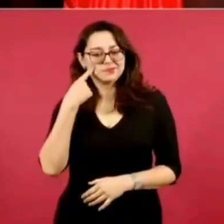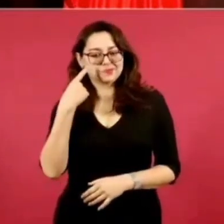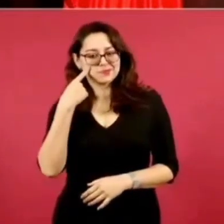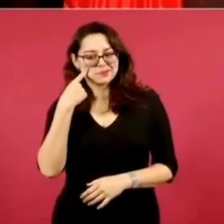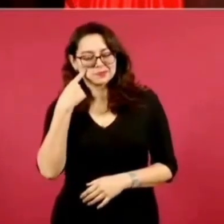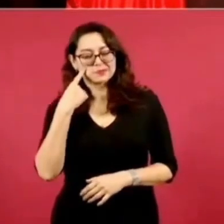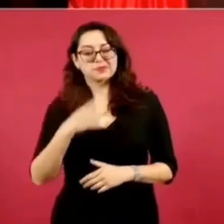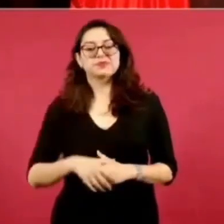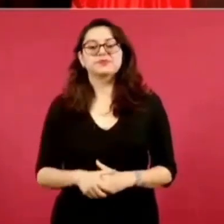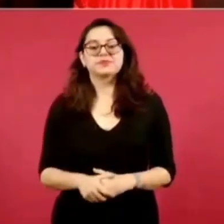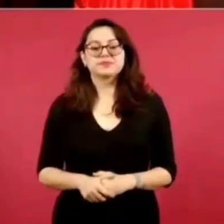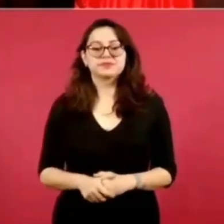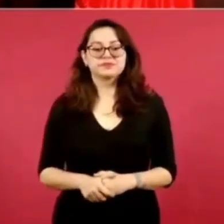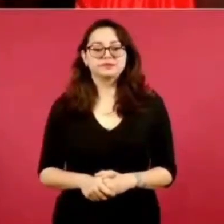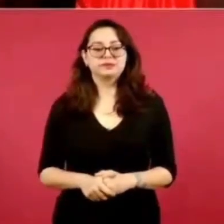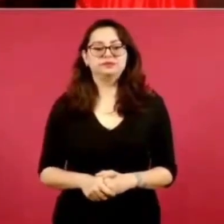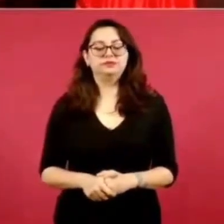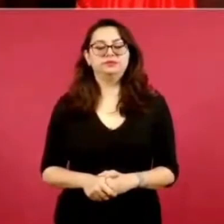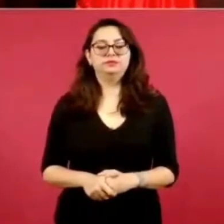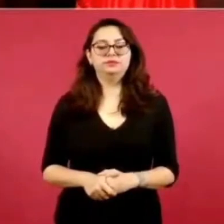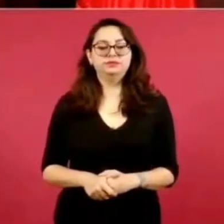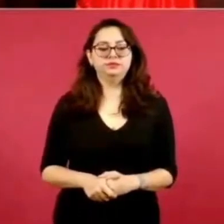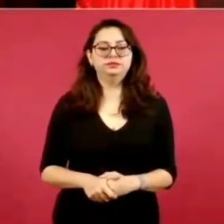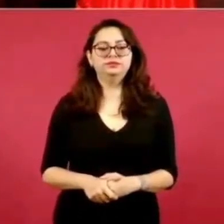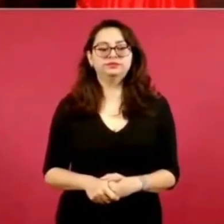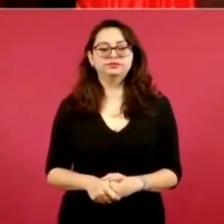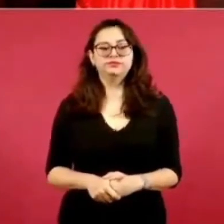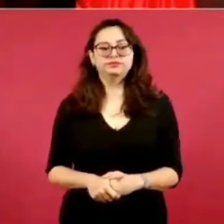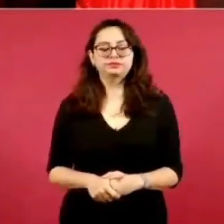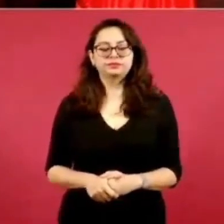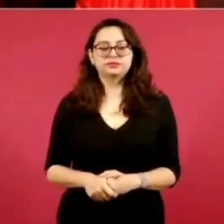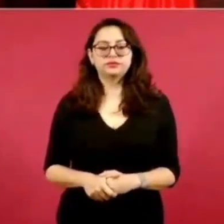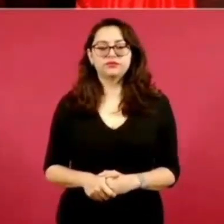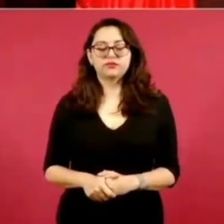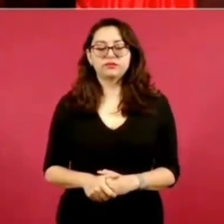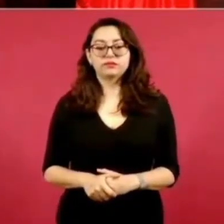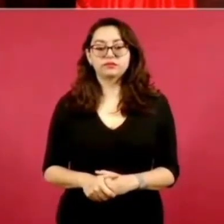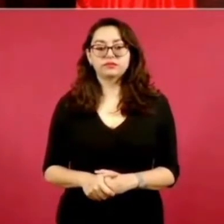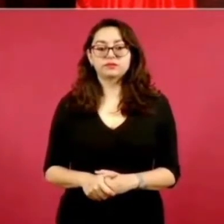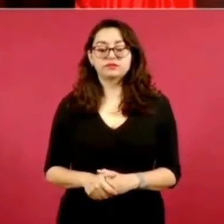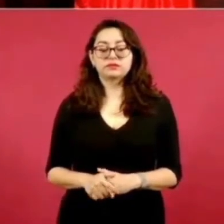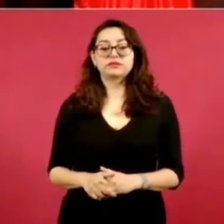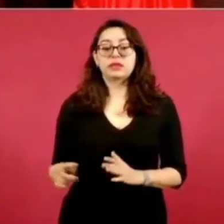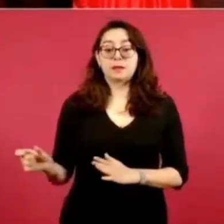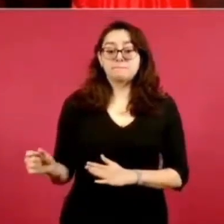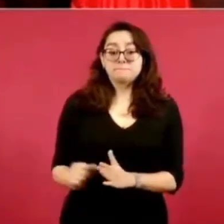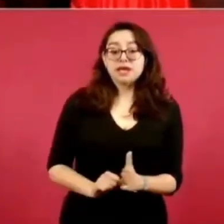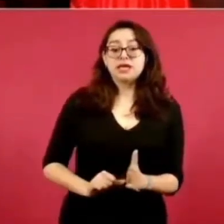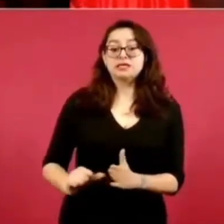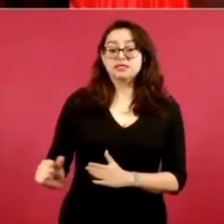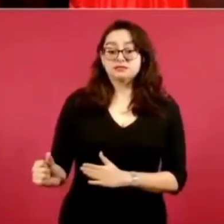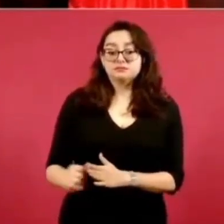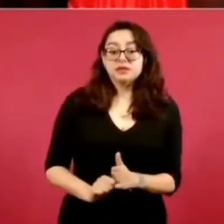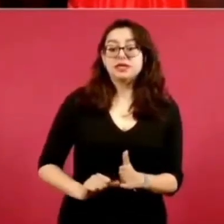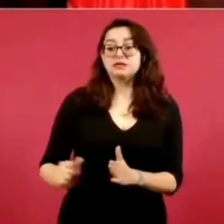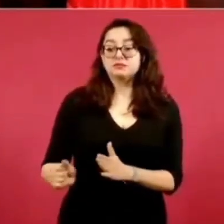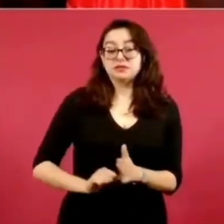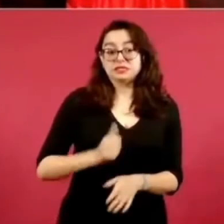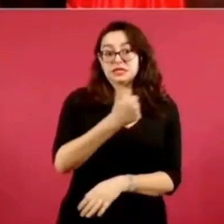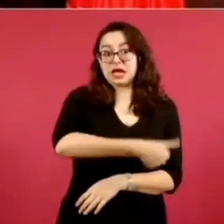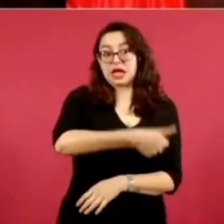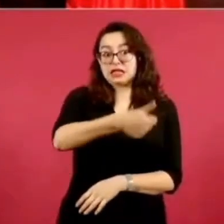Significa que les entregan esto mensual a cada uno